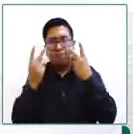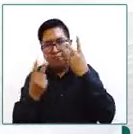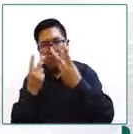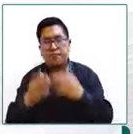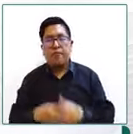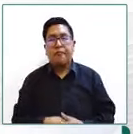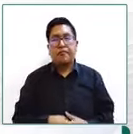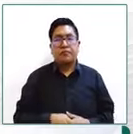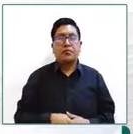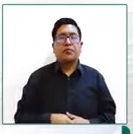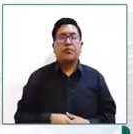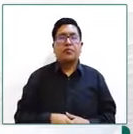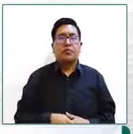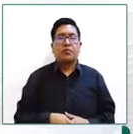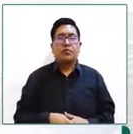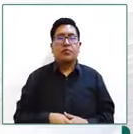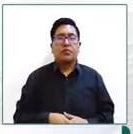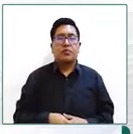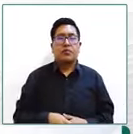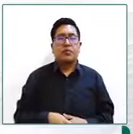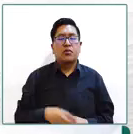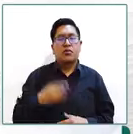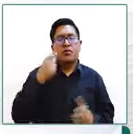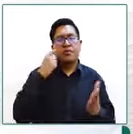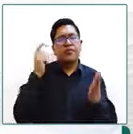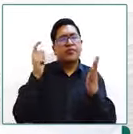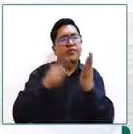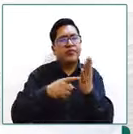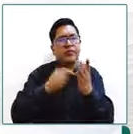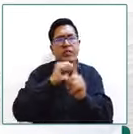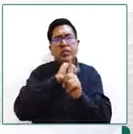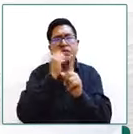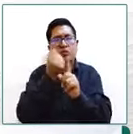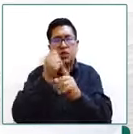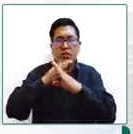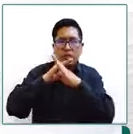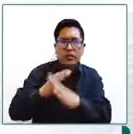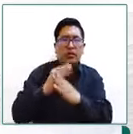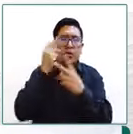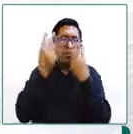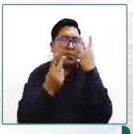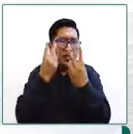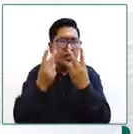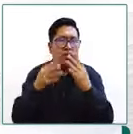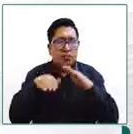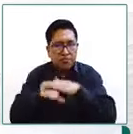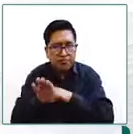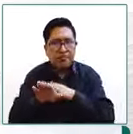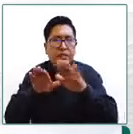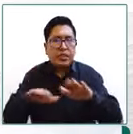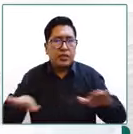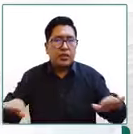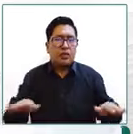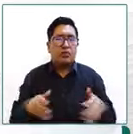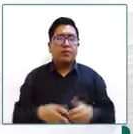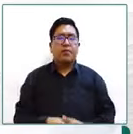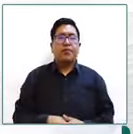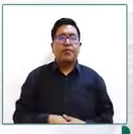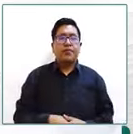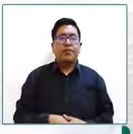qué situaciones limitan u obstaculizan el desarrollo de las visitas a las niñas niños y adolescentes